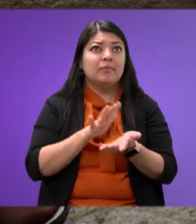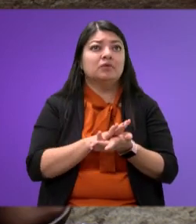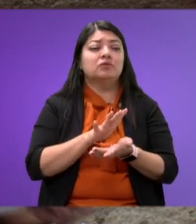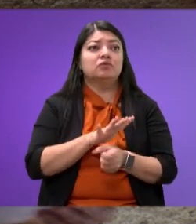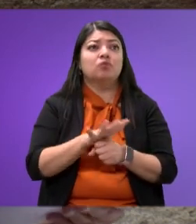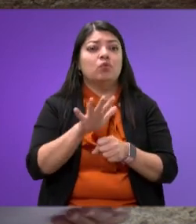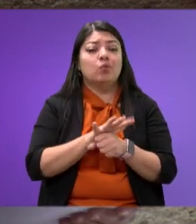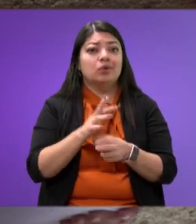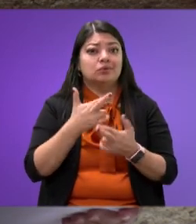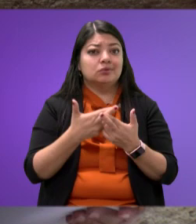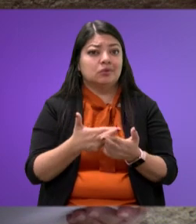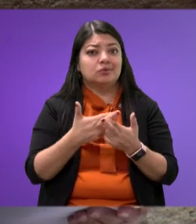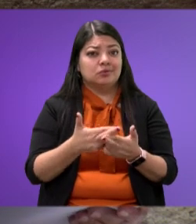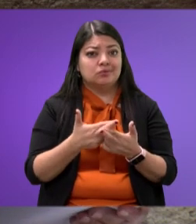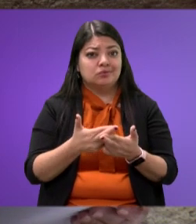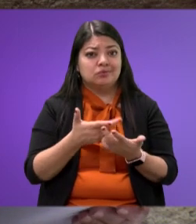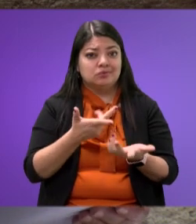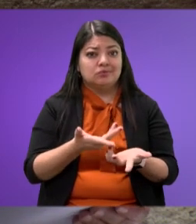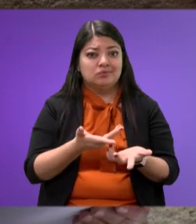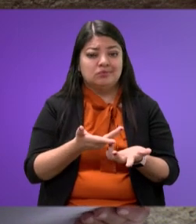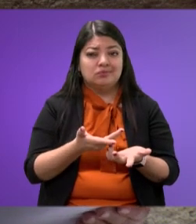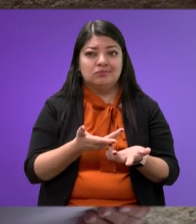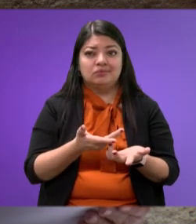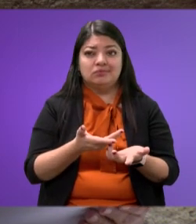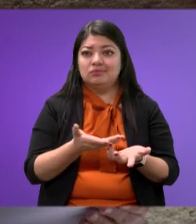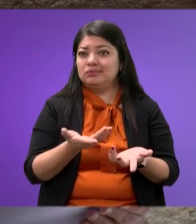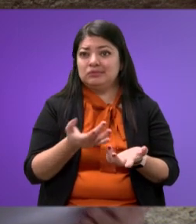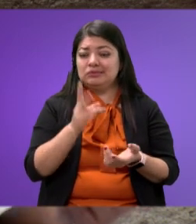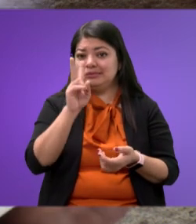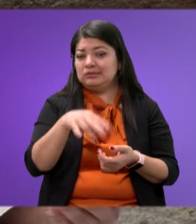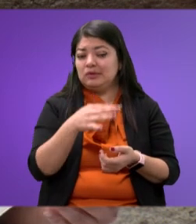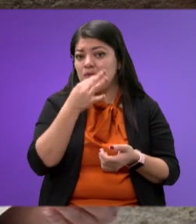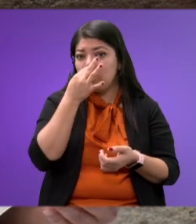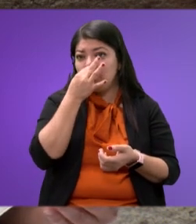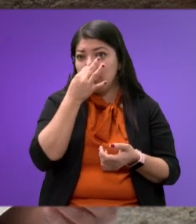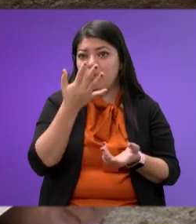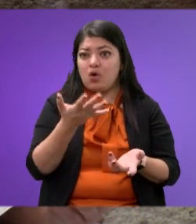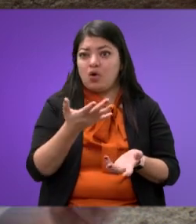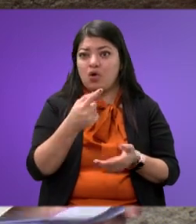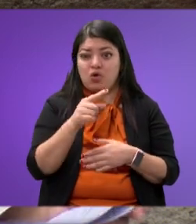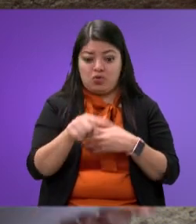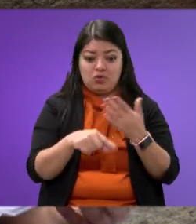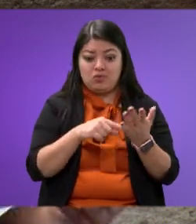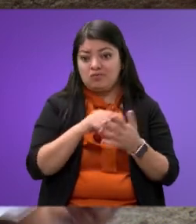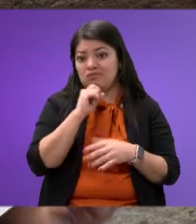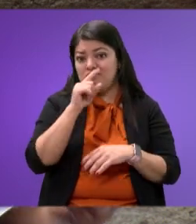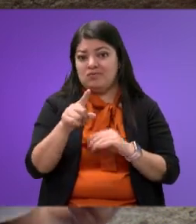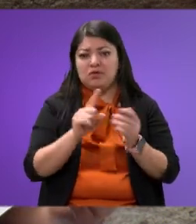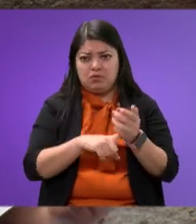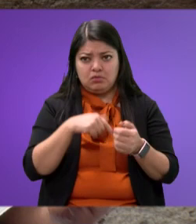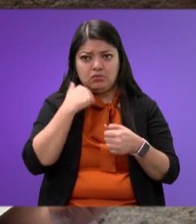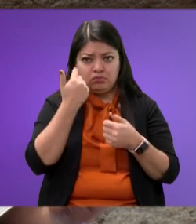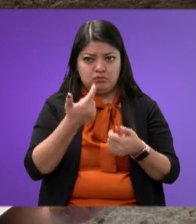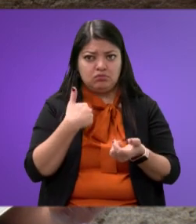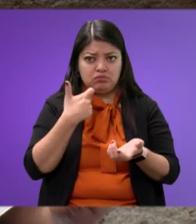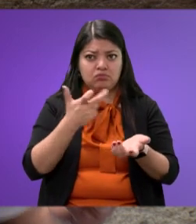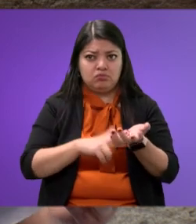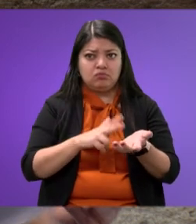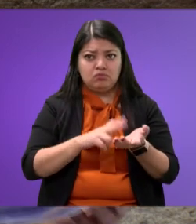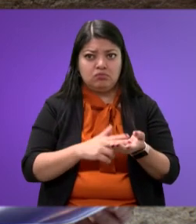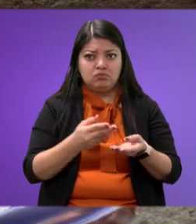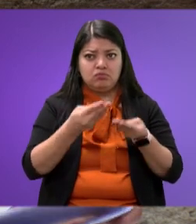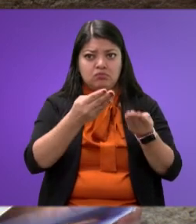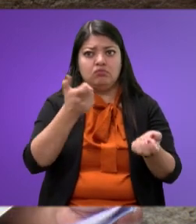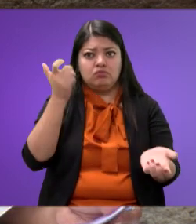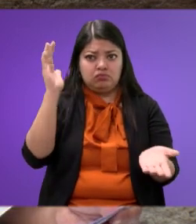hacer una unidad con ese presupuesto? Es muy poco el presupuesto, les paso también los datos aquí de cuánto presupuesto se redujo.